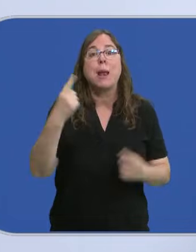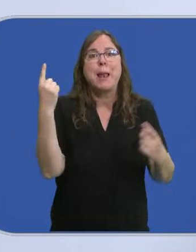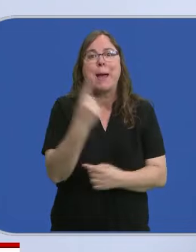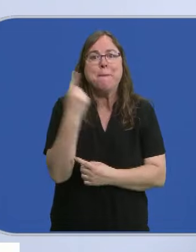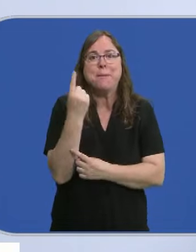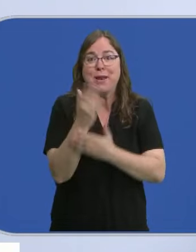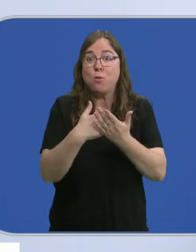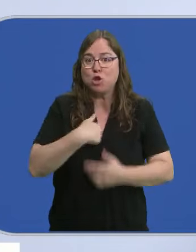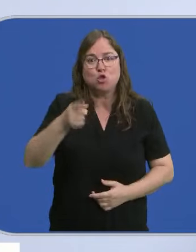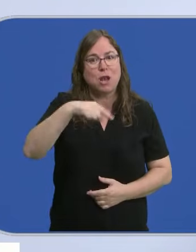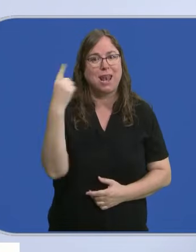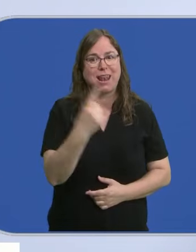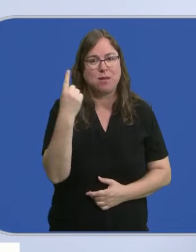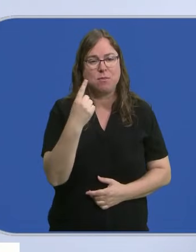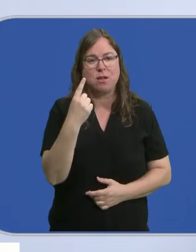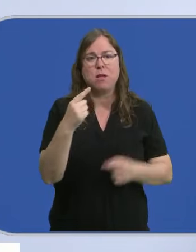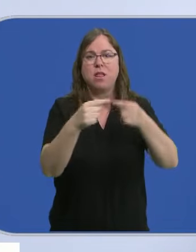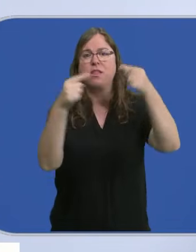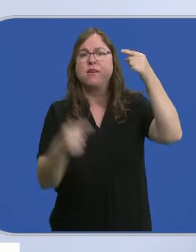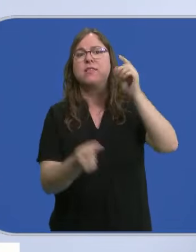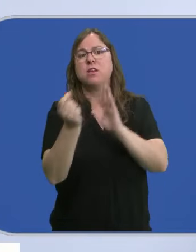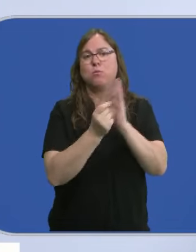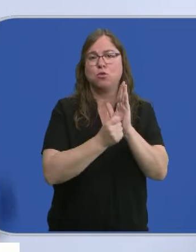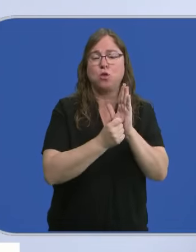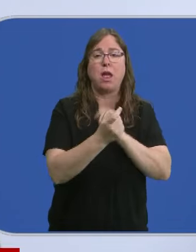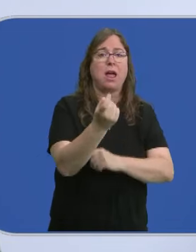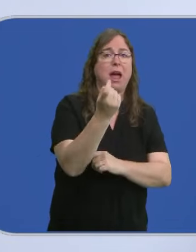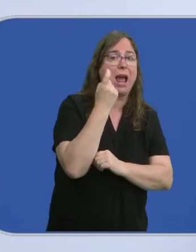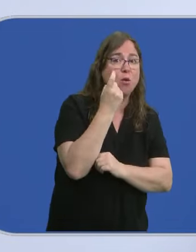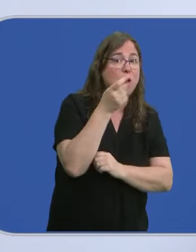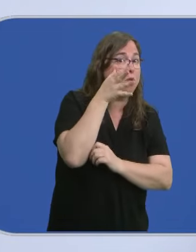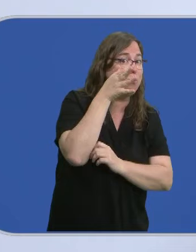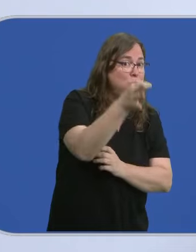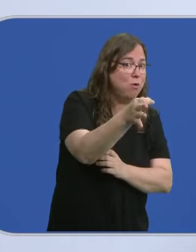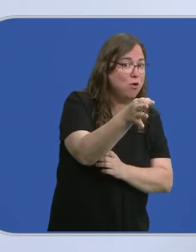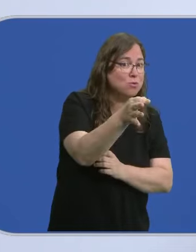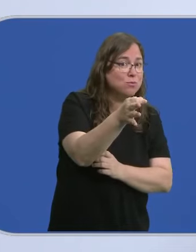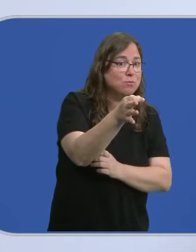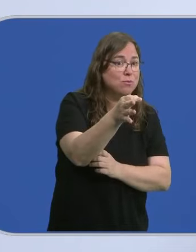comunidad en diferencia de puntuación entre los alumnados en el mundo rural,